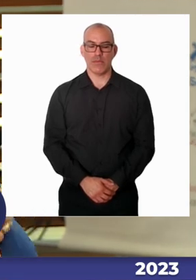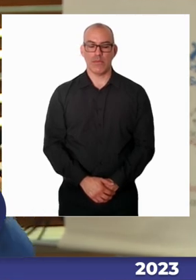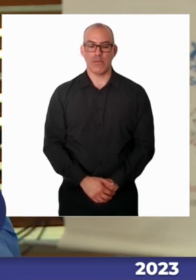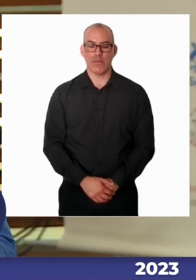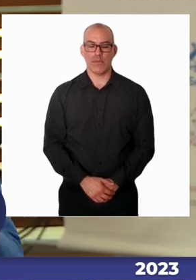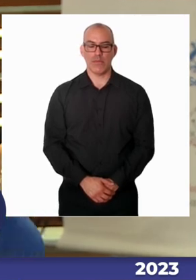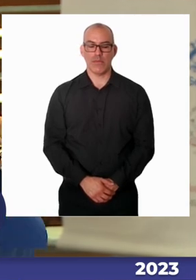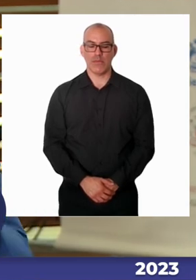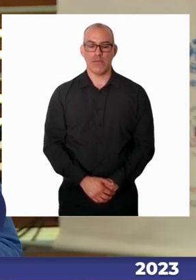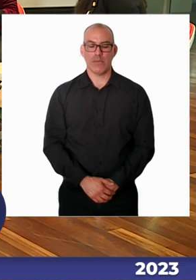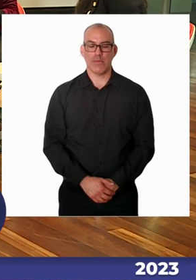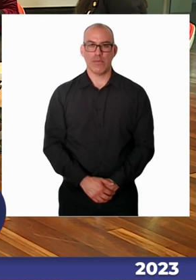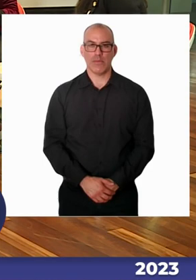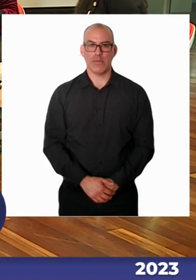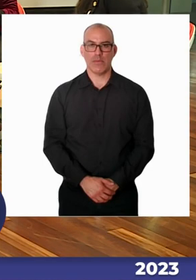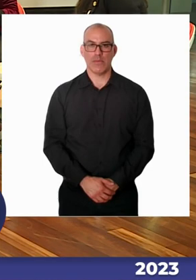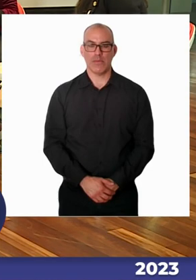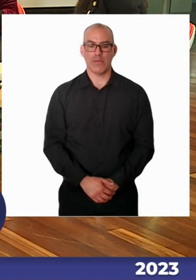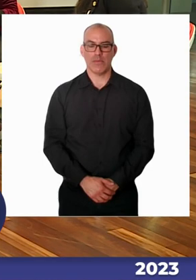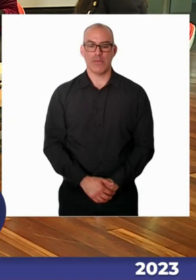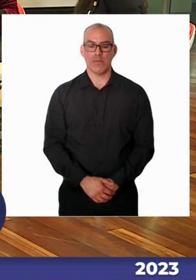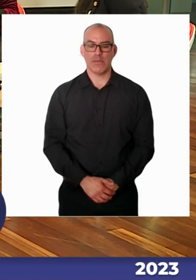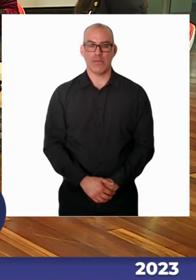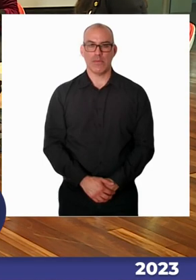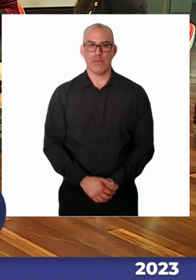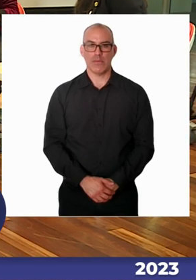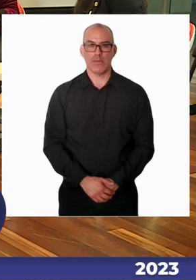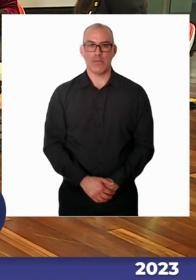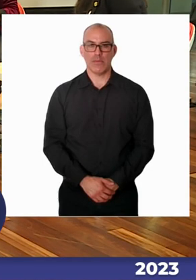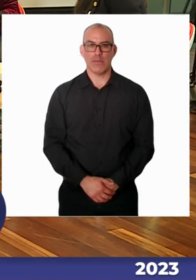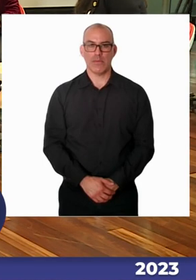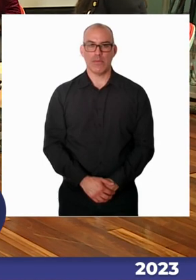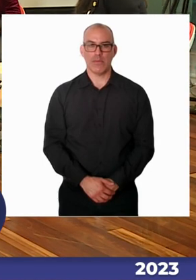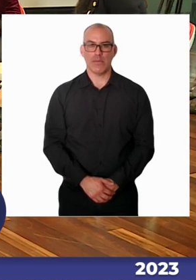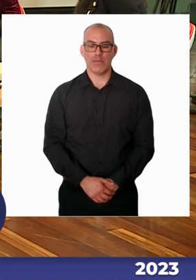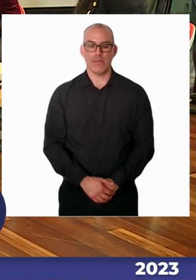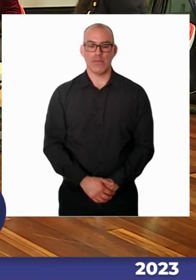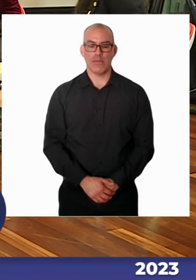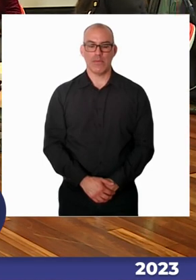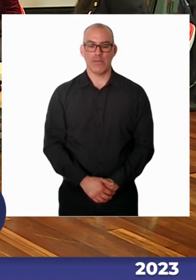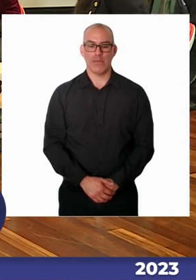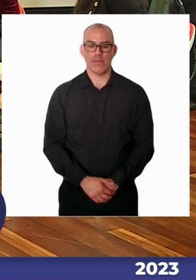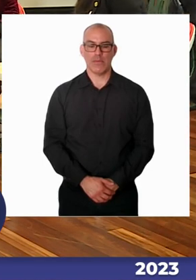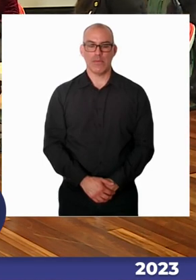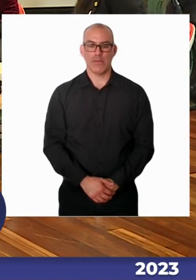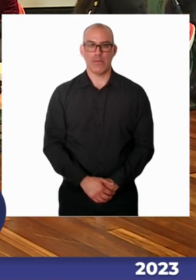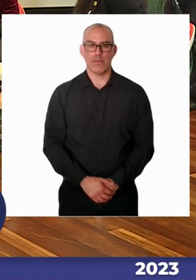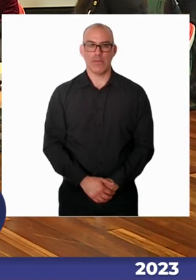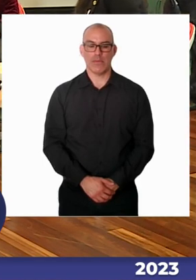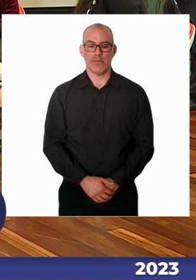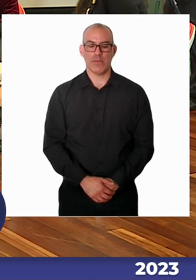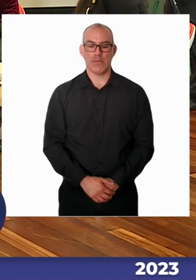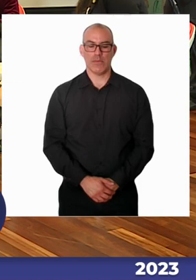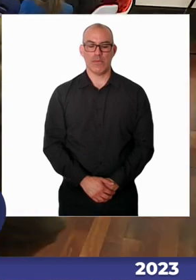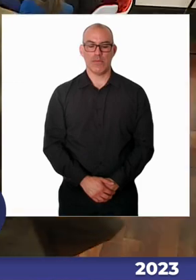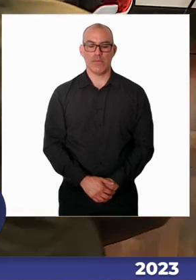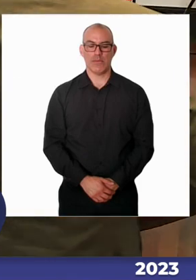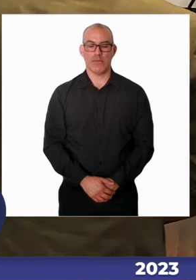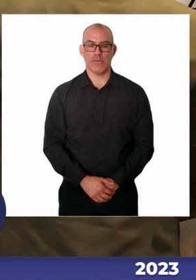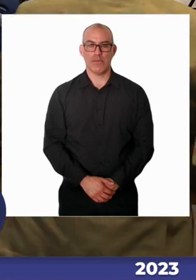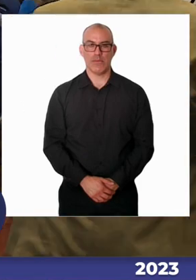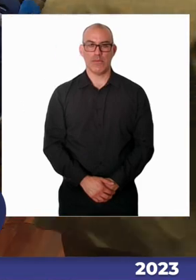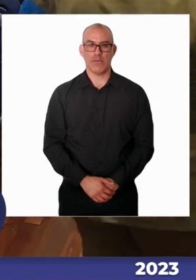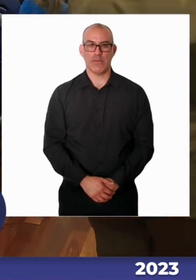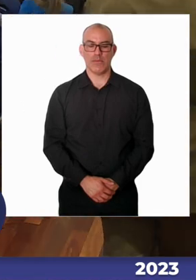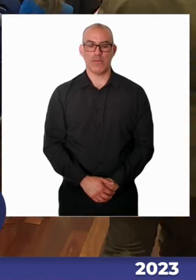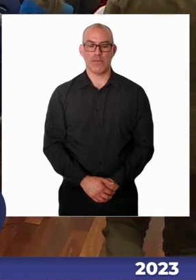este cambio nunca va a suceder. Es una inversión necesaria por la que se ha estado luchando, por temas de planes de educación, pero